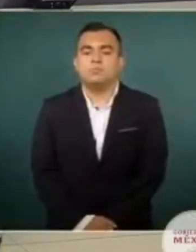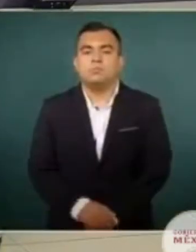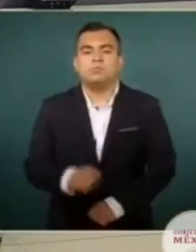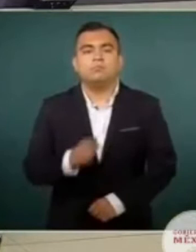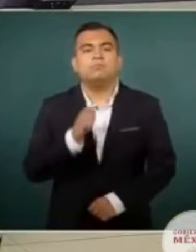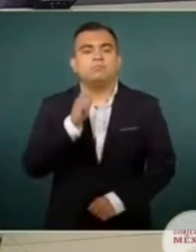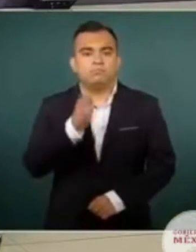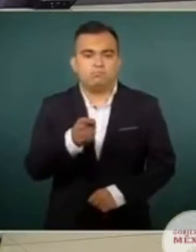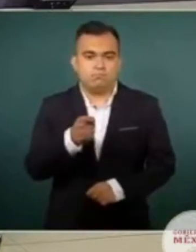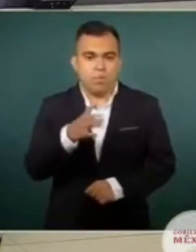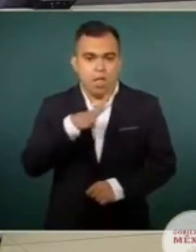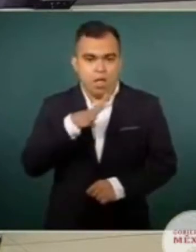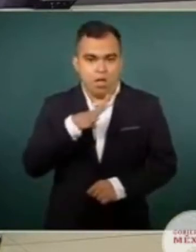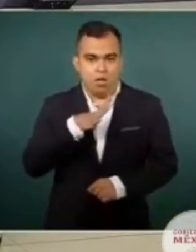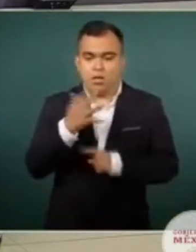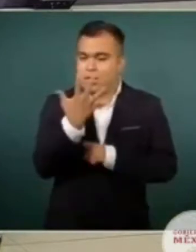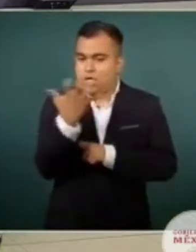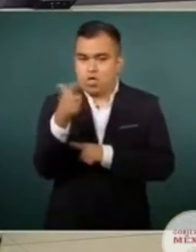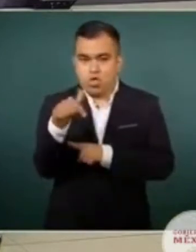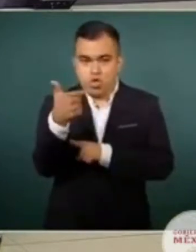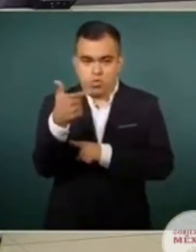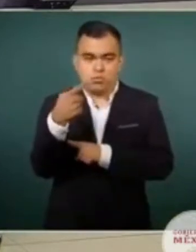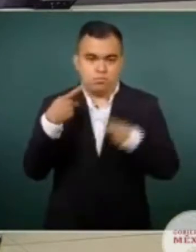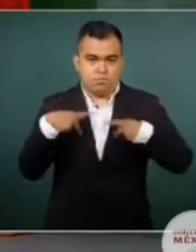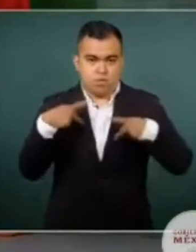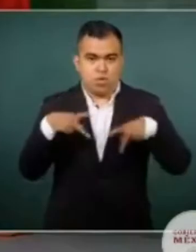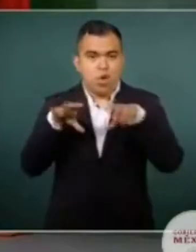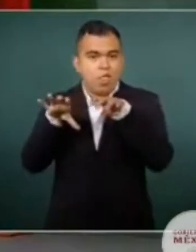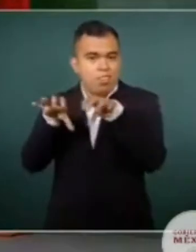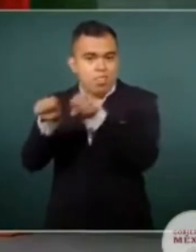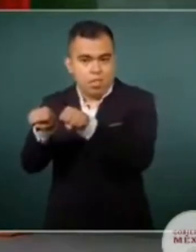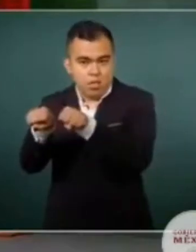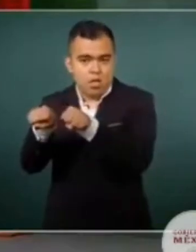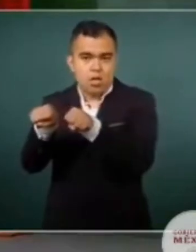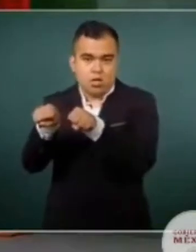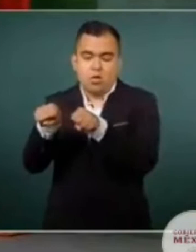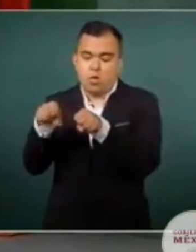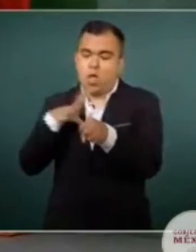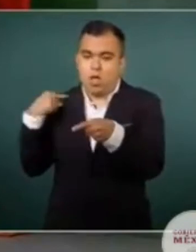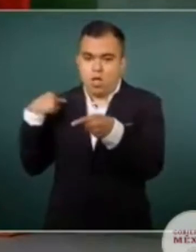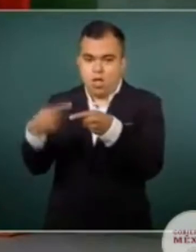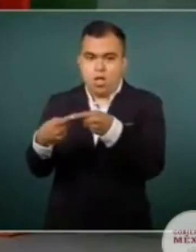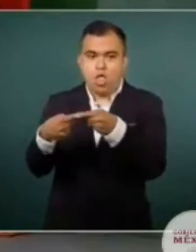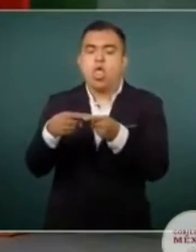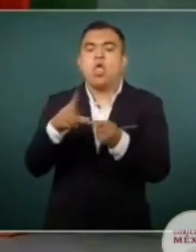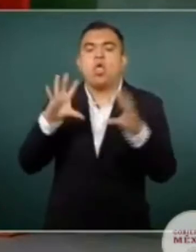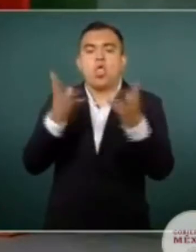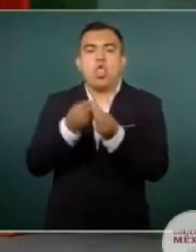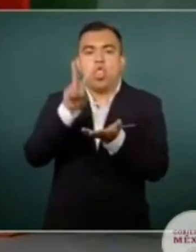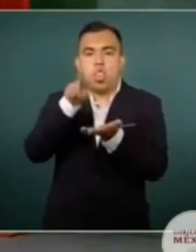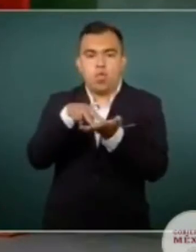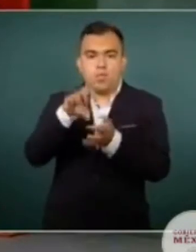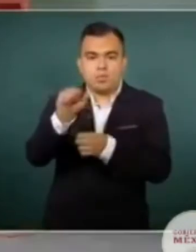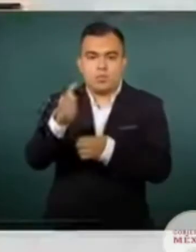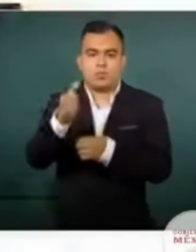512 detenidos que se han realizado, 2 mil 66 plantillos de